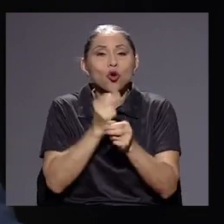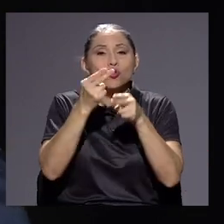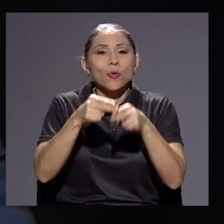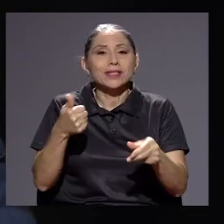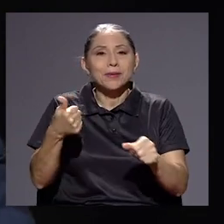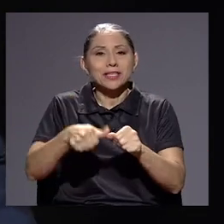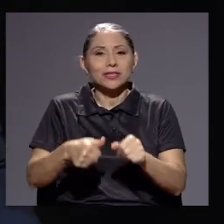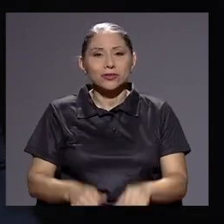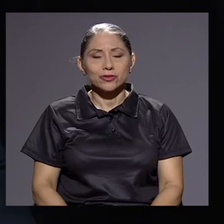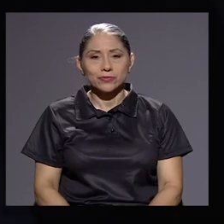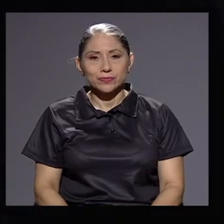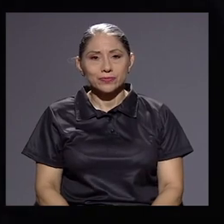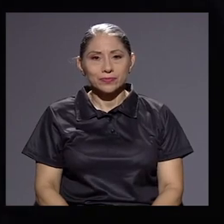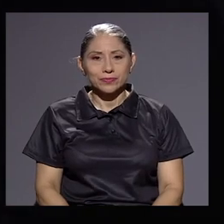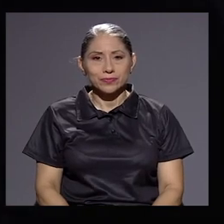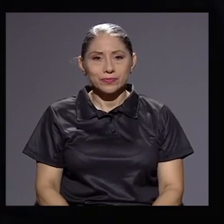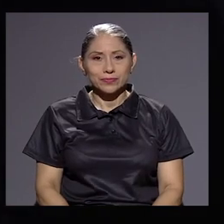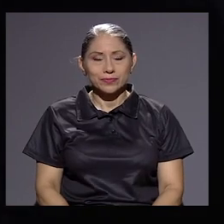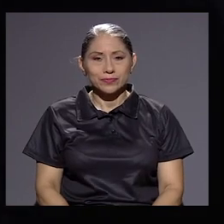apellidos.